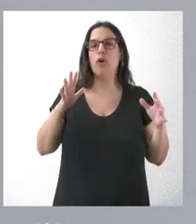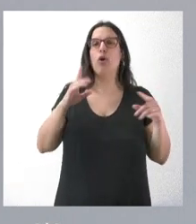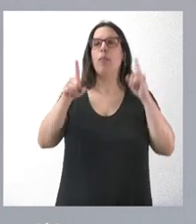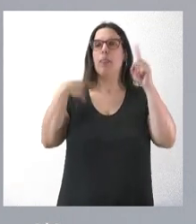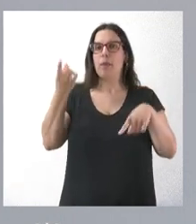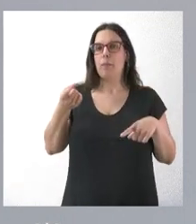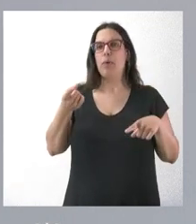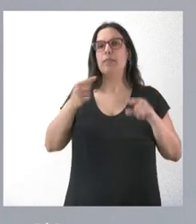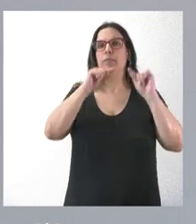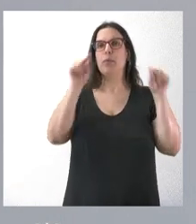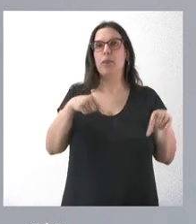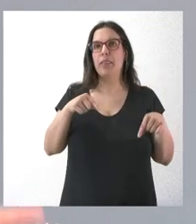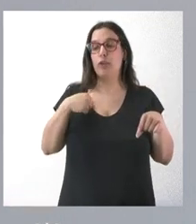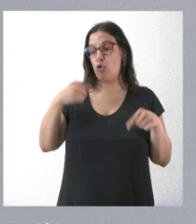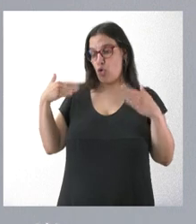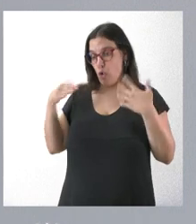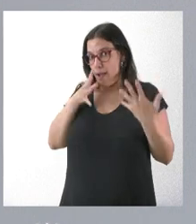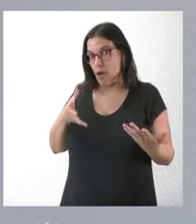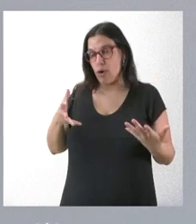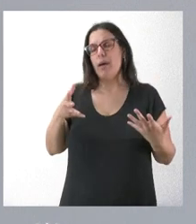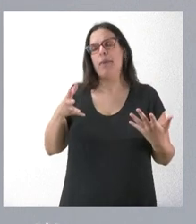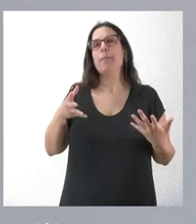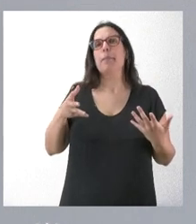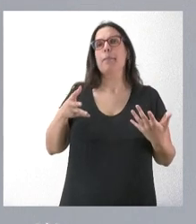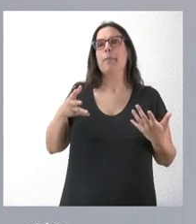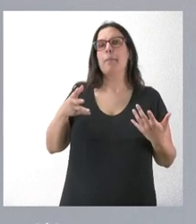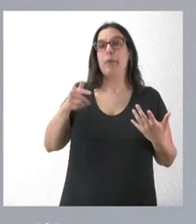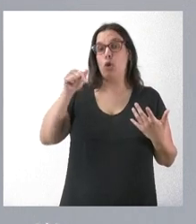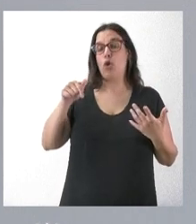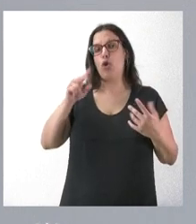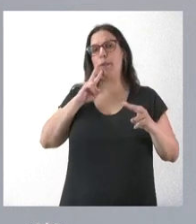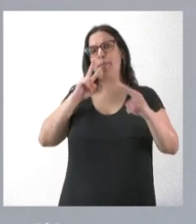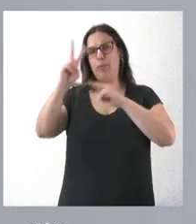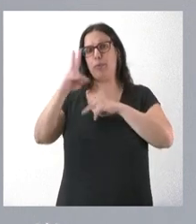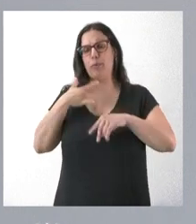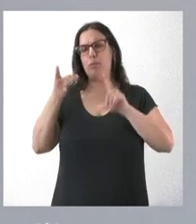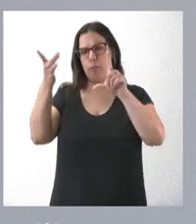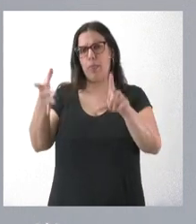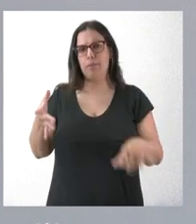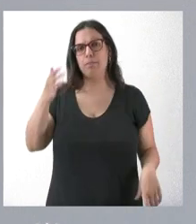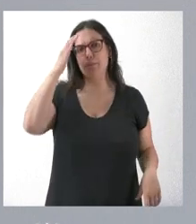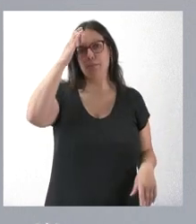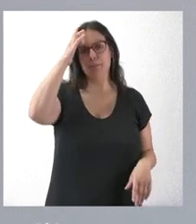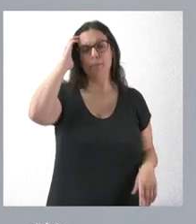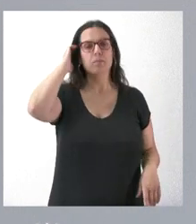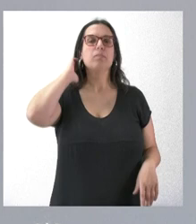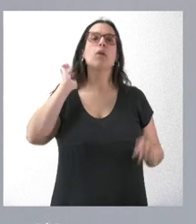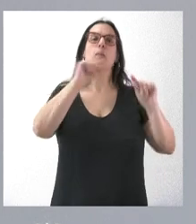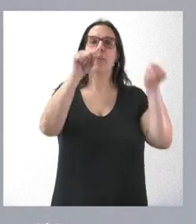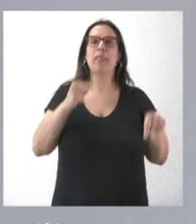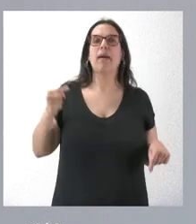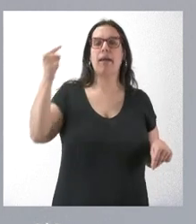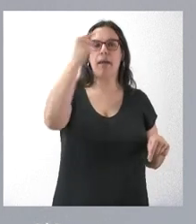ofrecer por provincias. No lo tengo yo ahora, pero a lo largo de la mañana le podremos ofrecer el dato que corresponde a cada una de las provincias